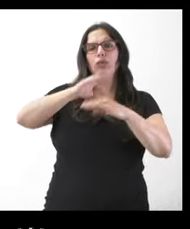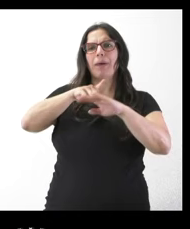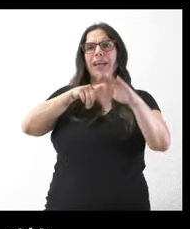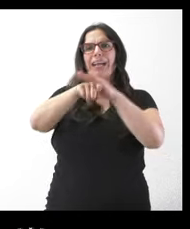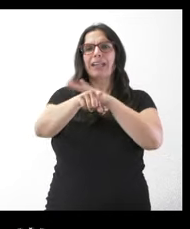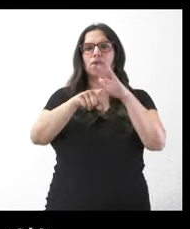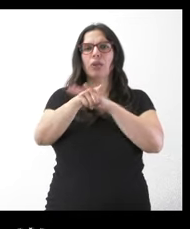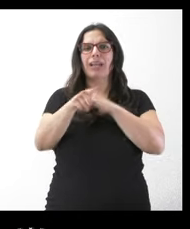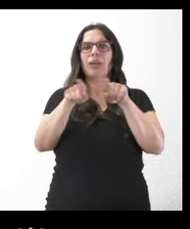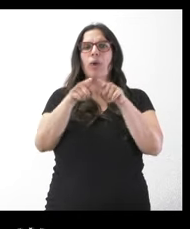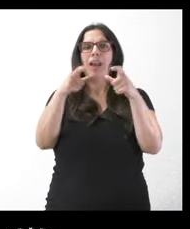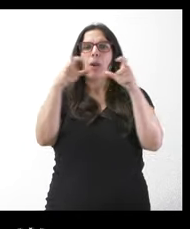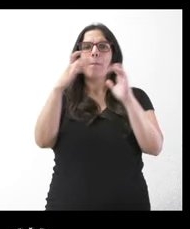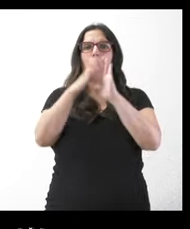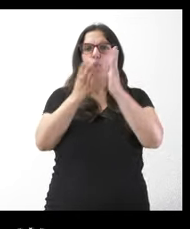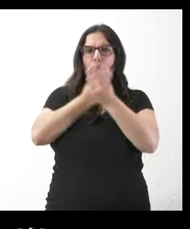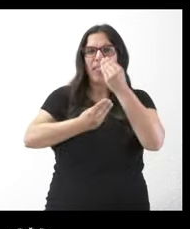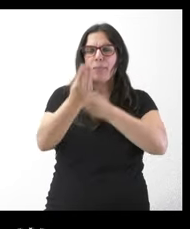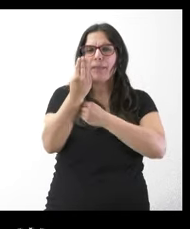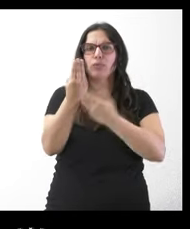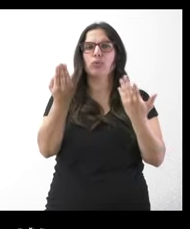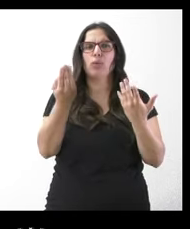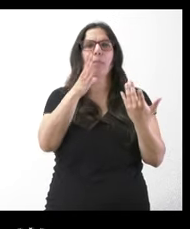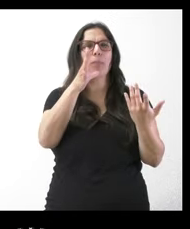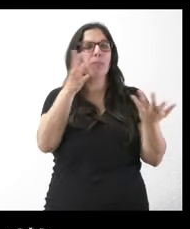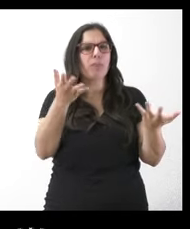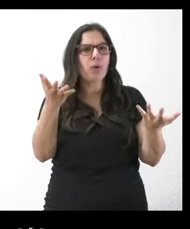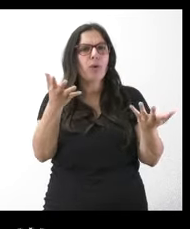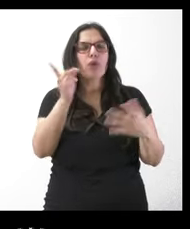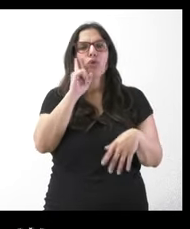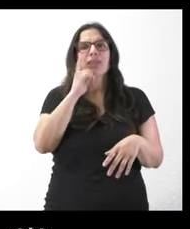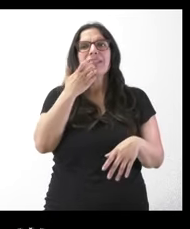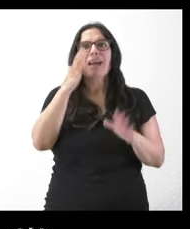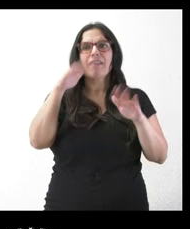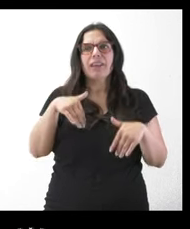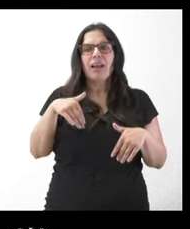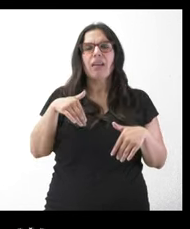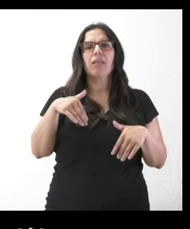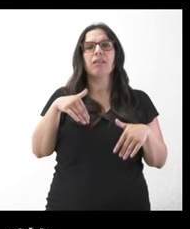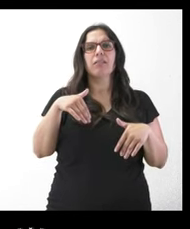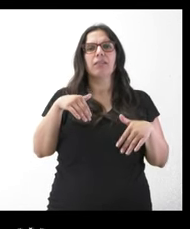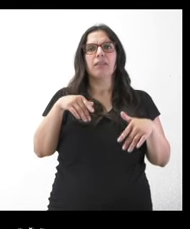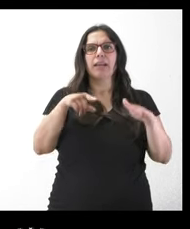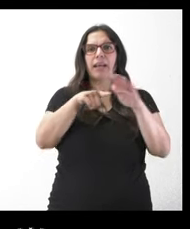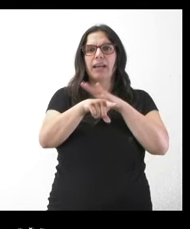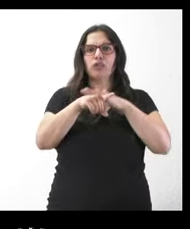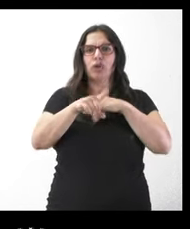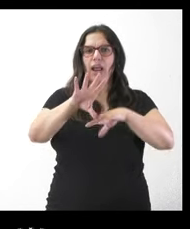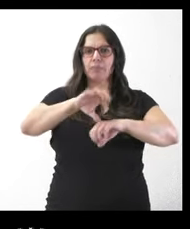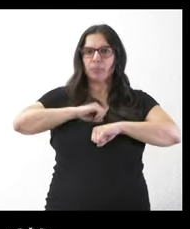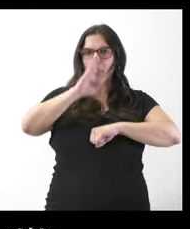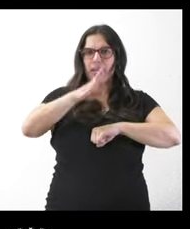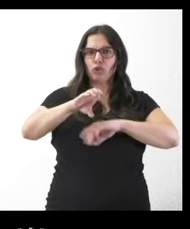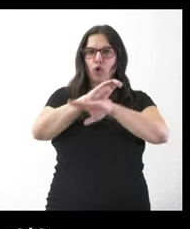bono nacimiento no sé cuál es el motivo no sé si es que han llegado a la conclusión de que no se puede gestionar por parte de la consejería directamente